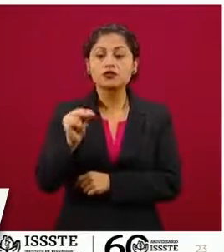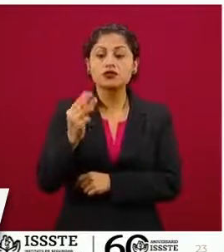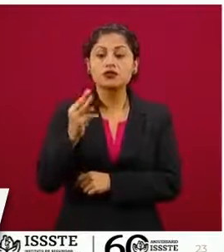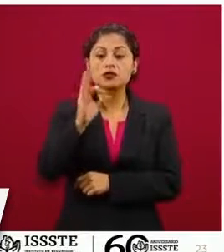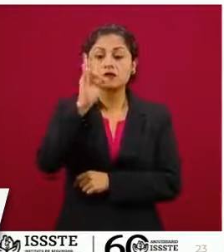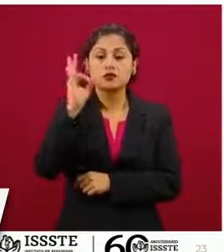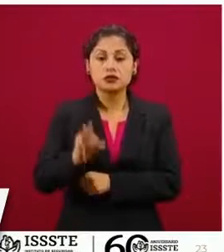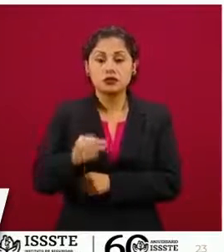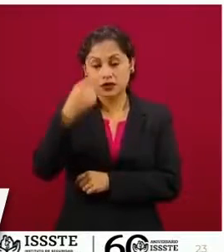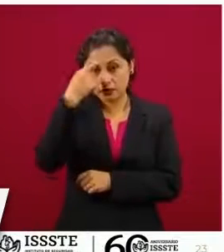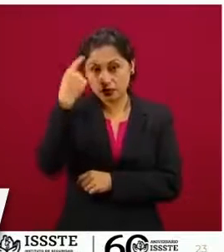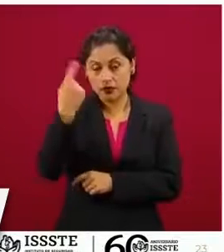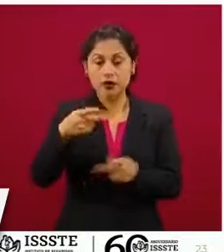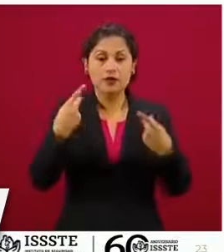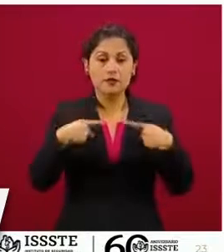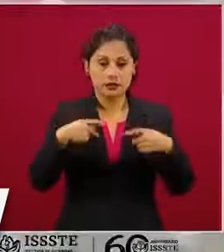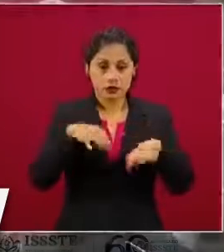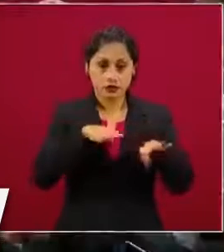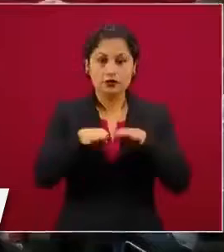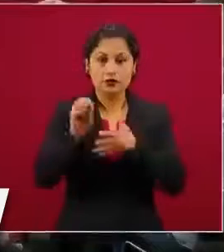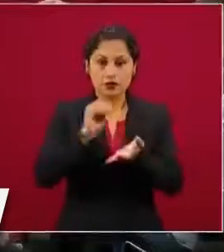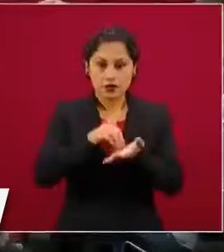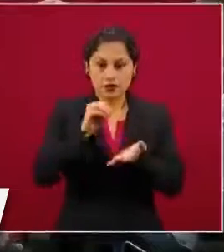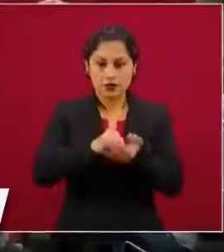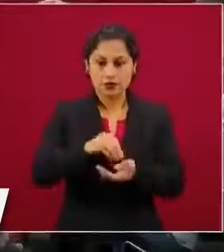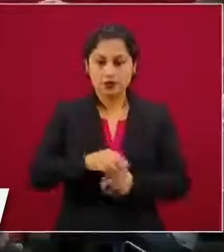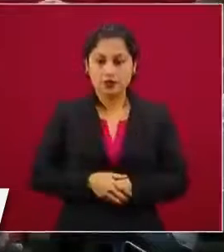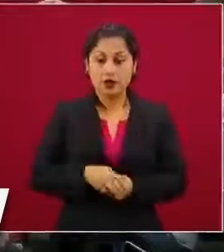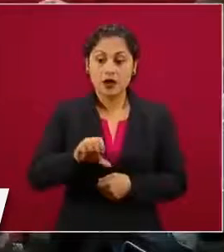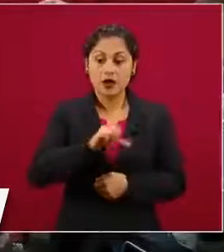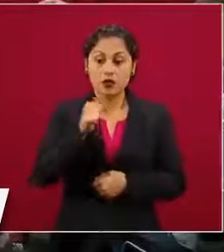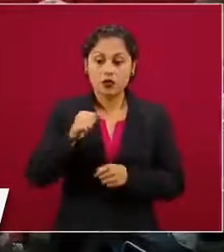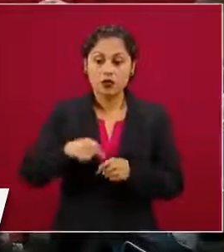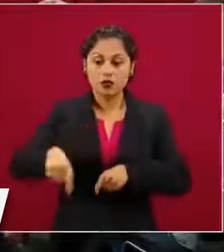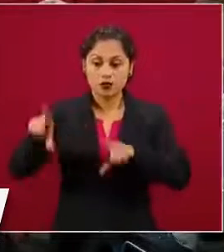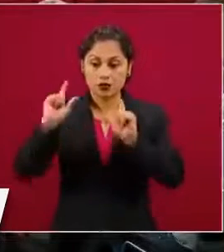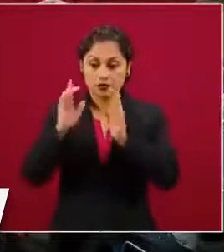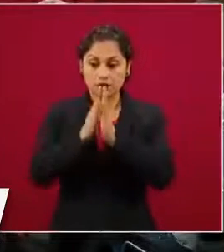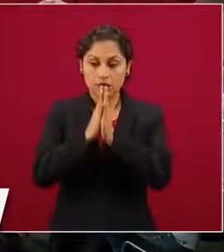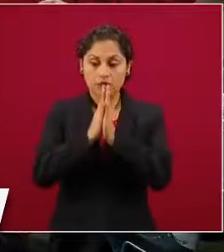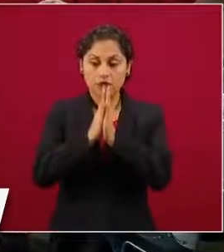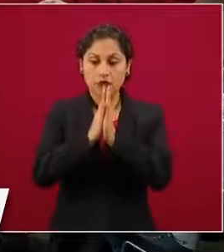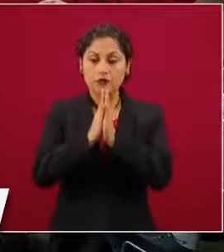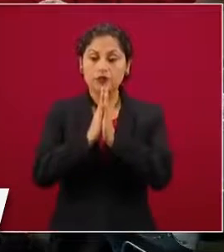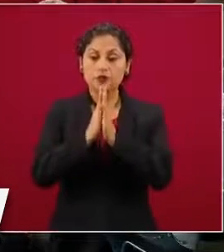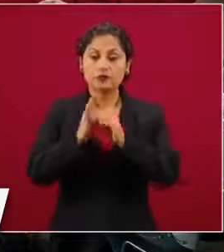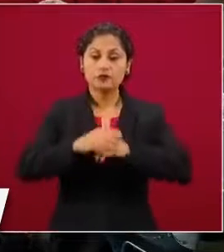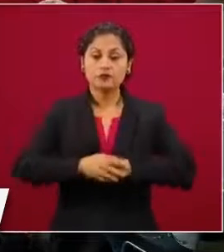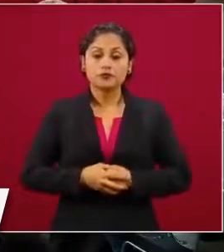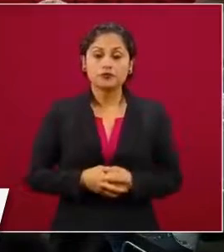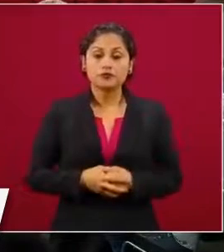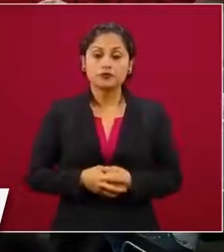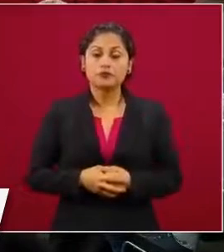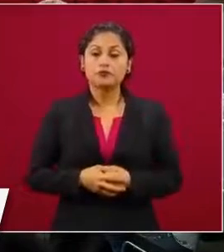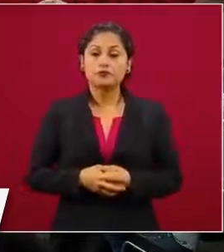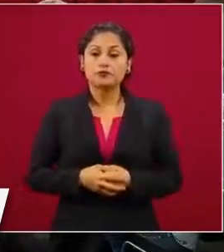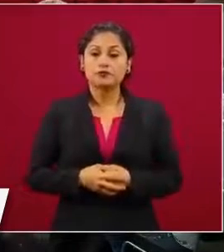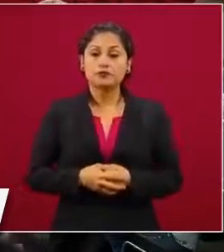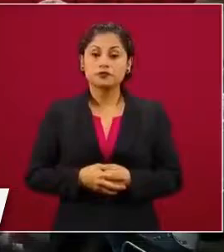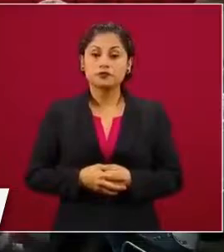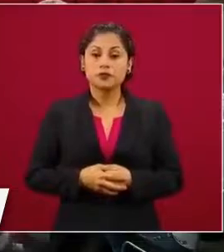ciento restante para trabajadores en activo. Otra lámina interesante es la siguiente, que tiene que ver cómo se distribuyen por